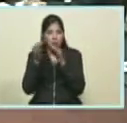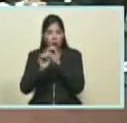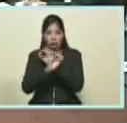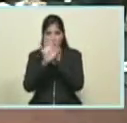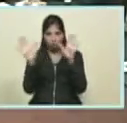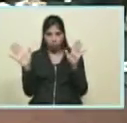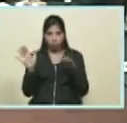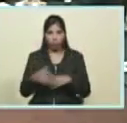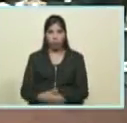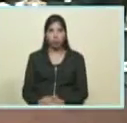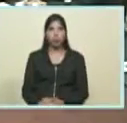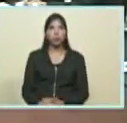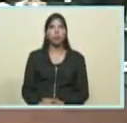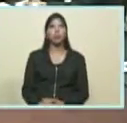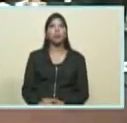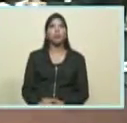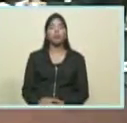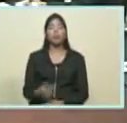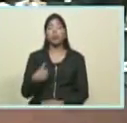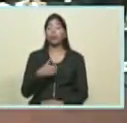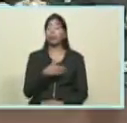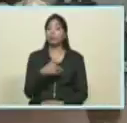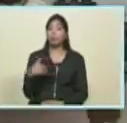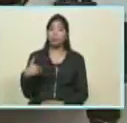así que quiero agradecer